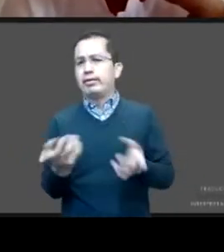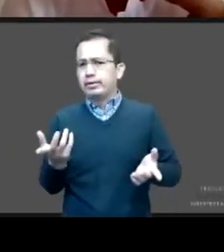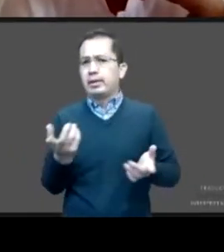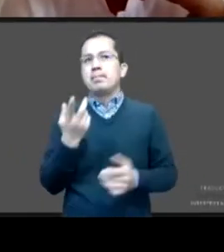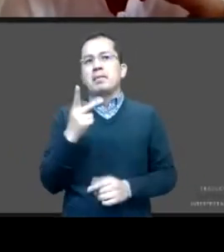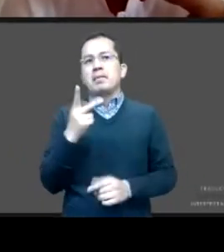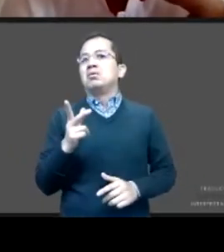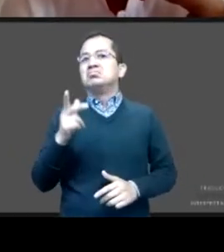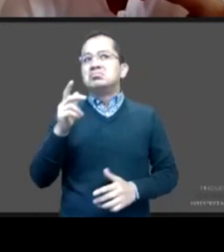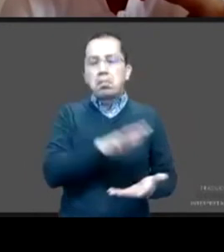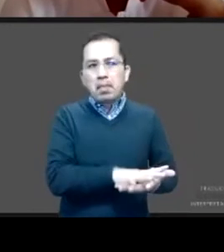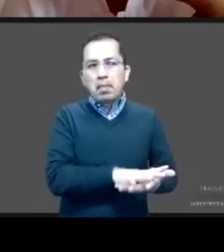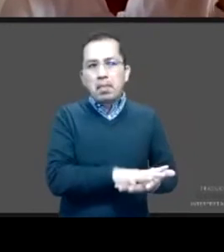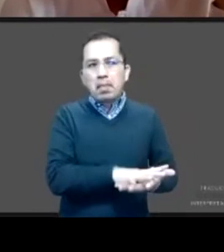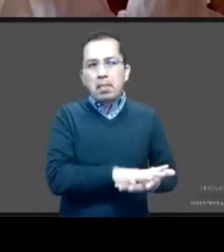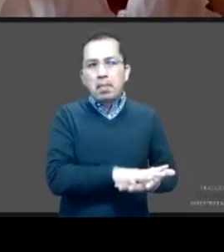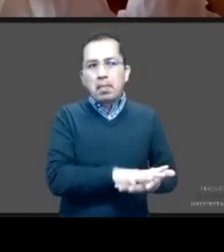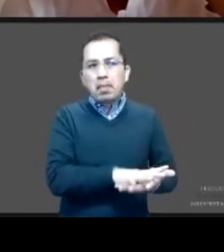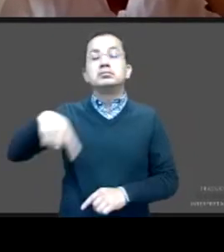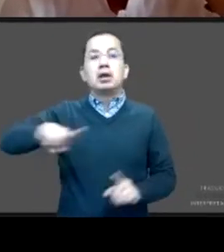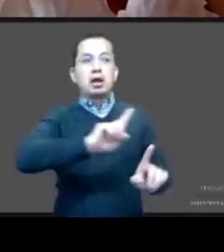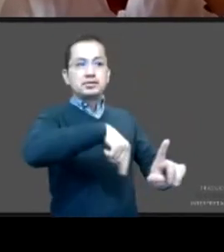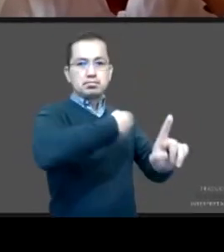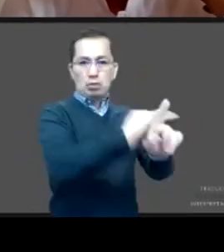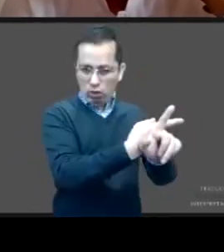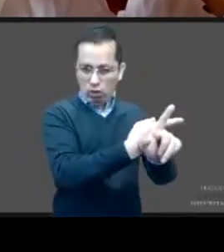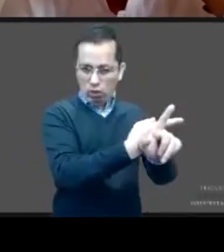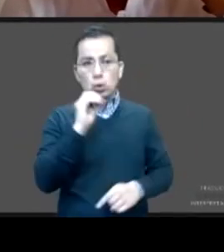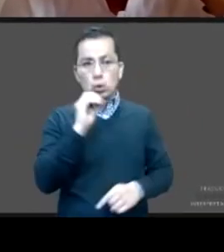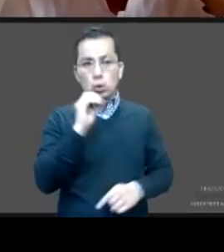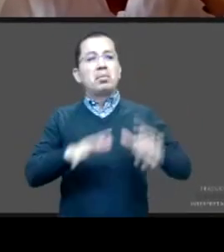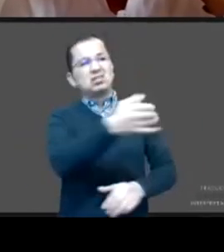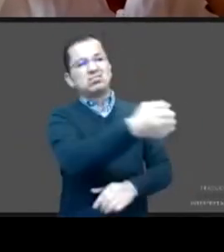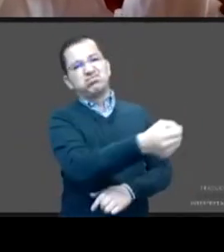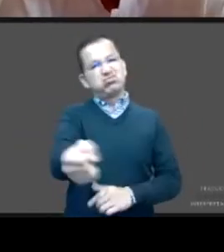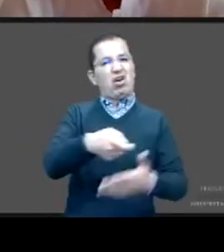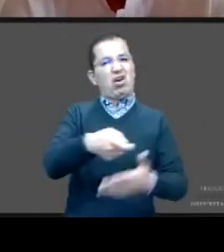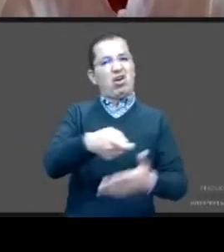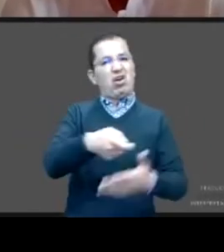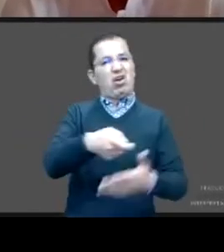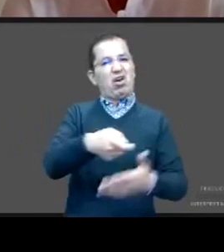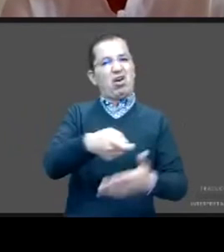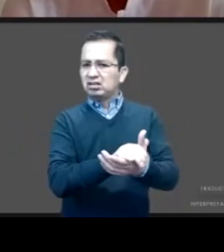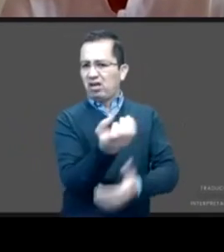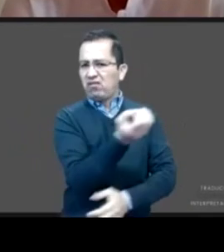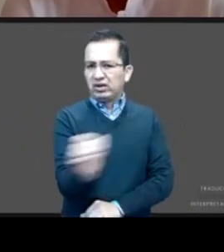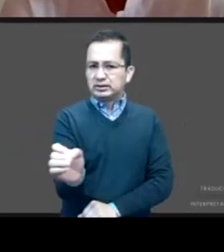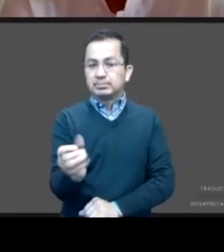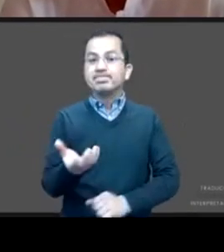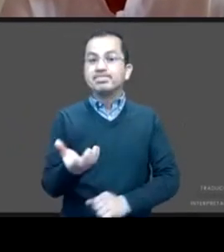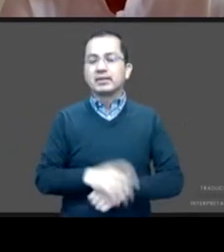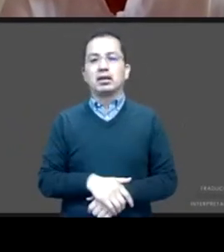violación sexual o de uniones o matrimonios forzados. De acuerdo con algunos datos